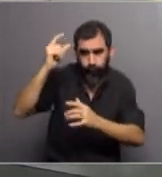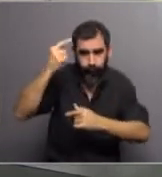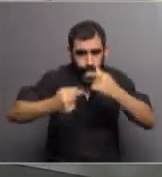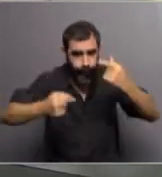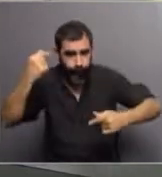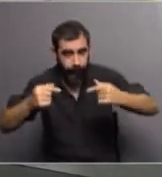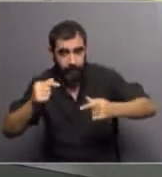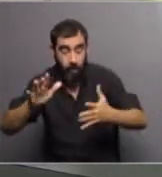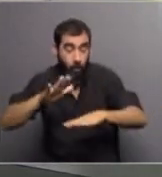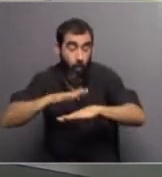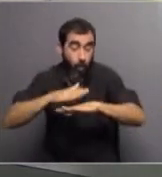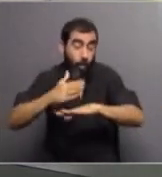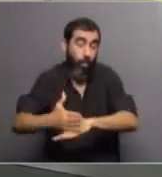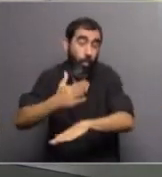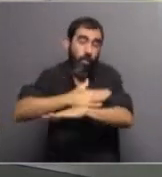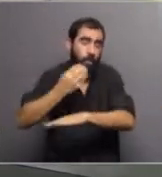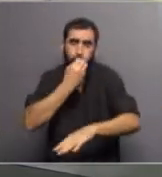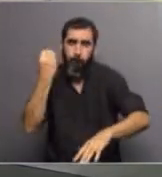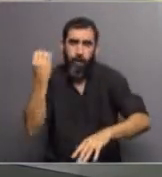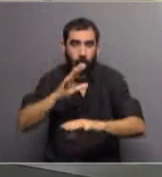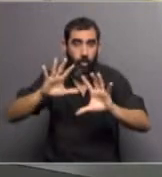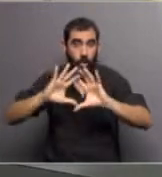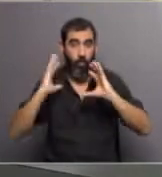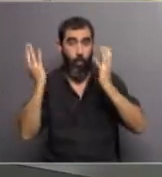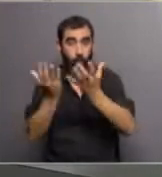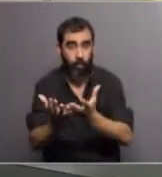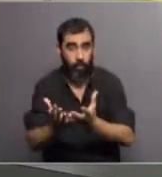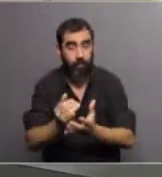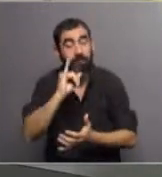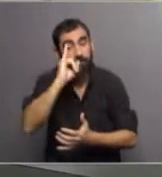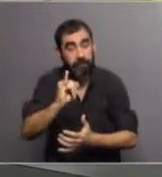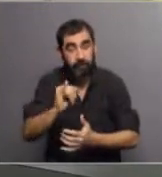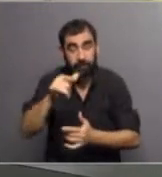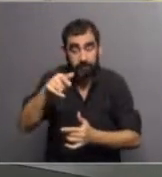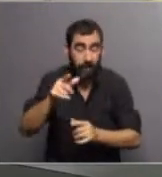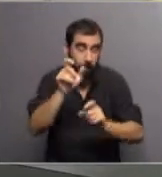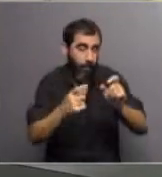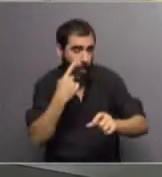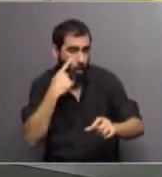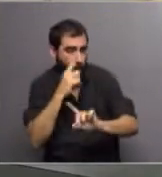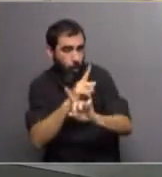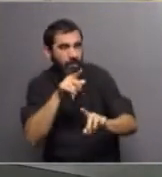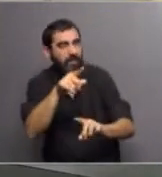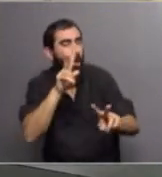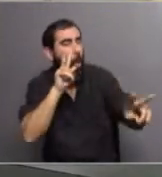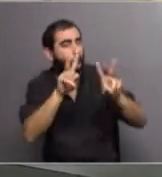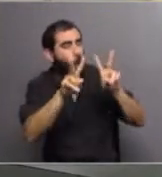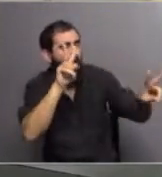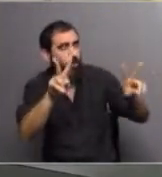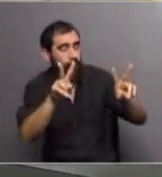para la época eran, bueno, lo mejor que había en el mundo, ¿no? Bueno, justamente, para el que no conoce, Arecibo es un observatorio,